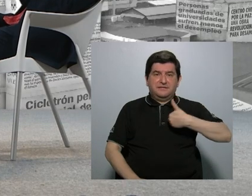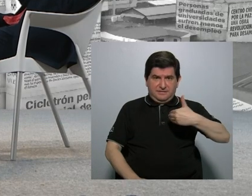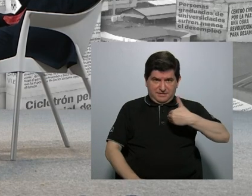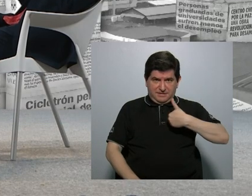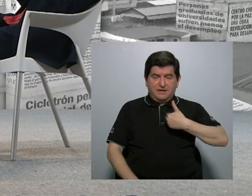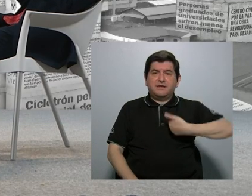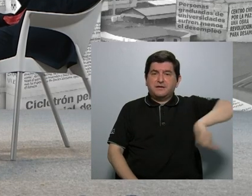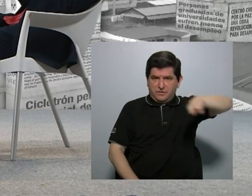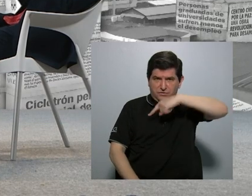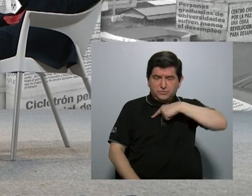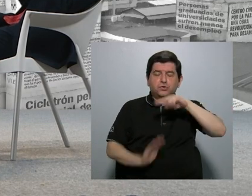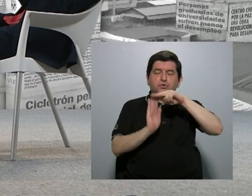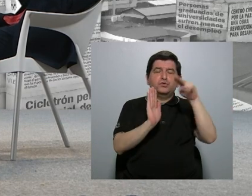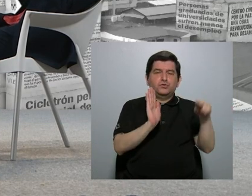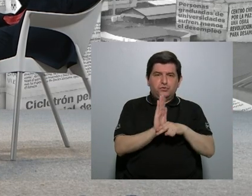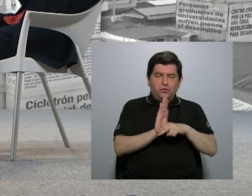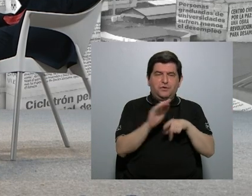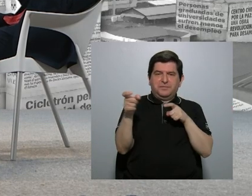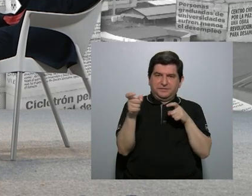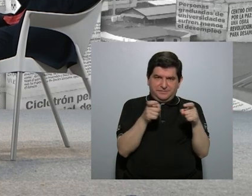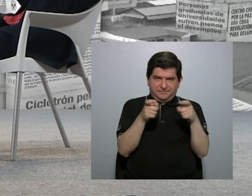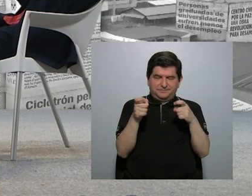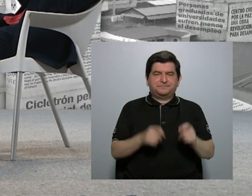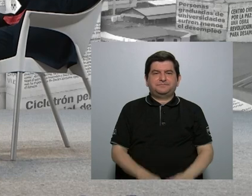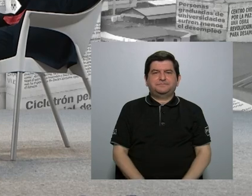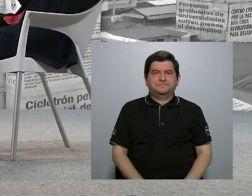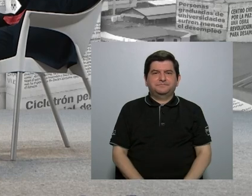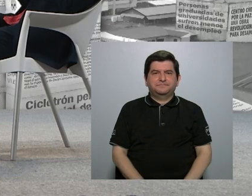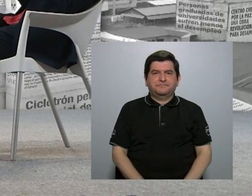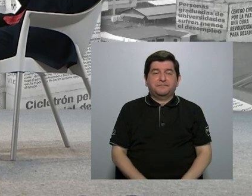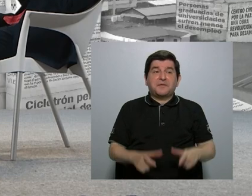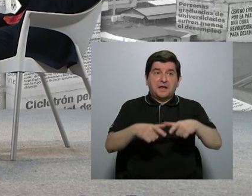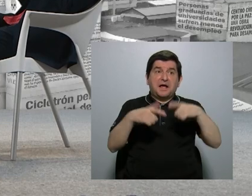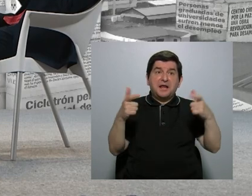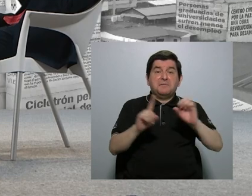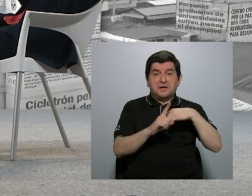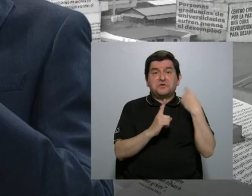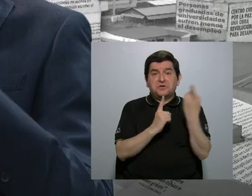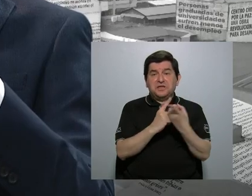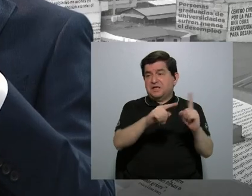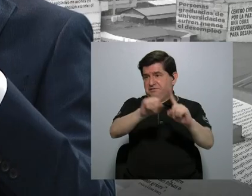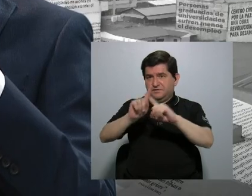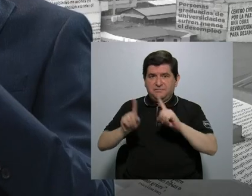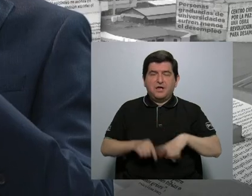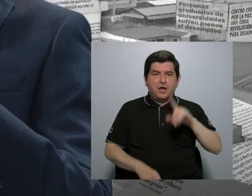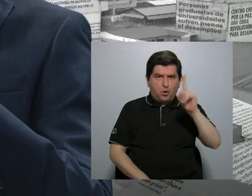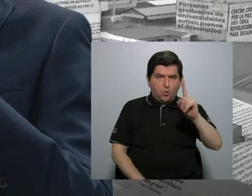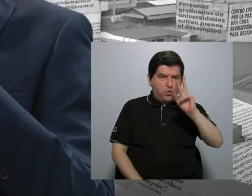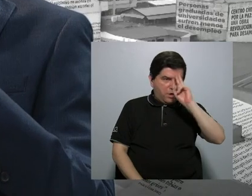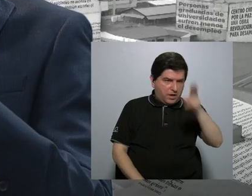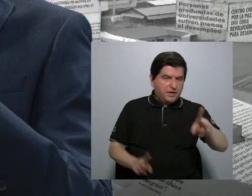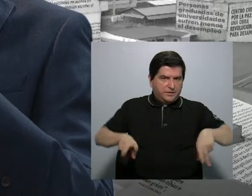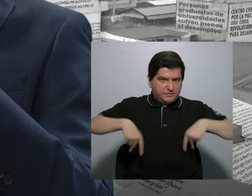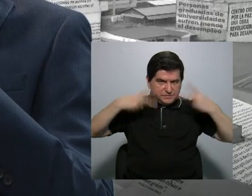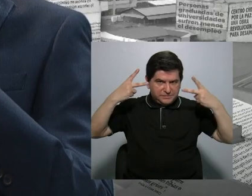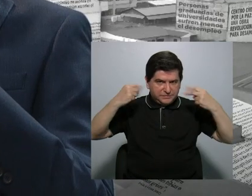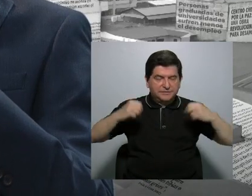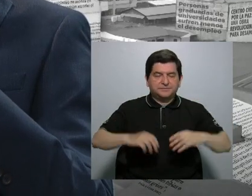normas que nos rigen, digamos, a la mayoría de las sociedades. Una de ellas es el respeto a la vida,